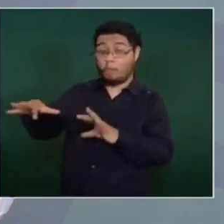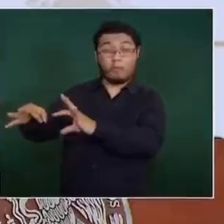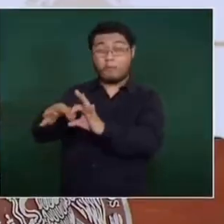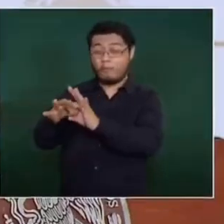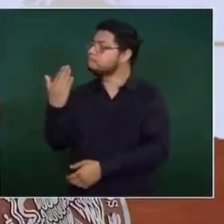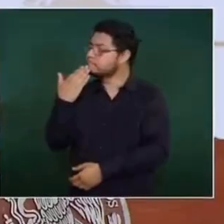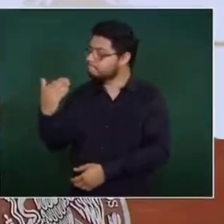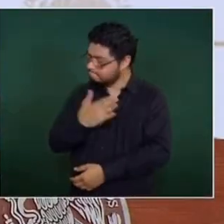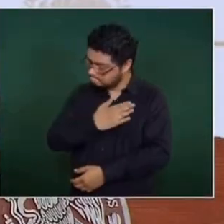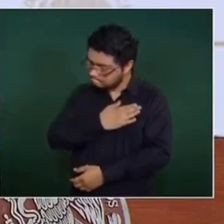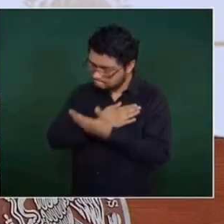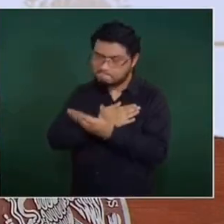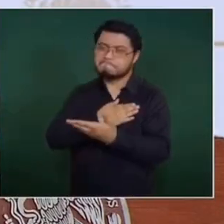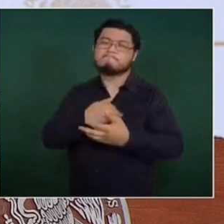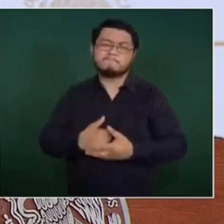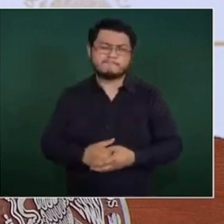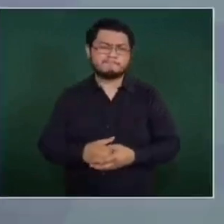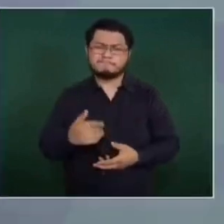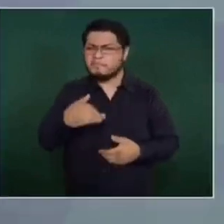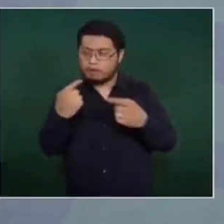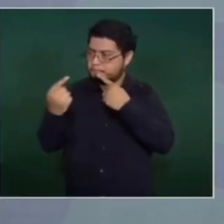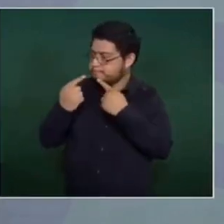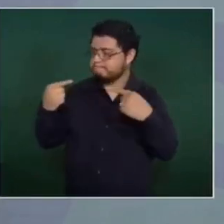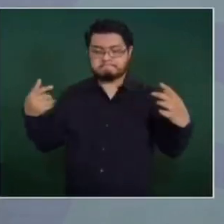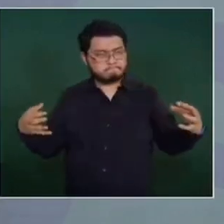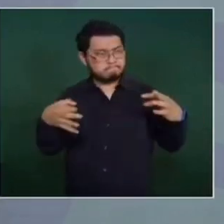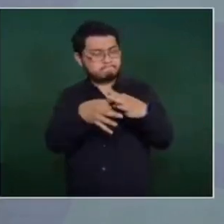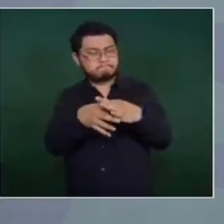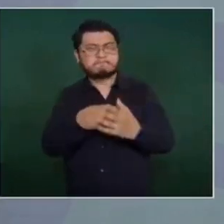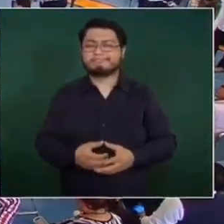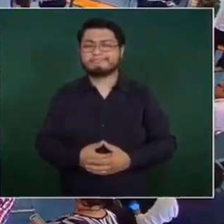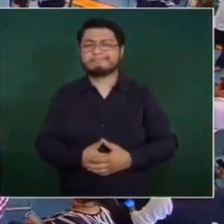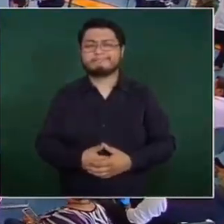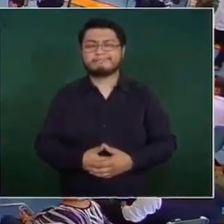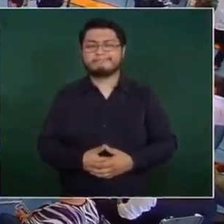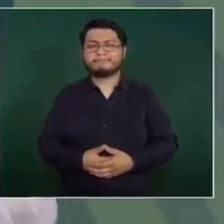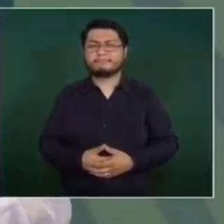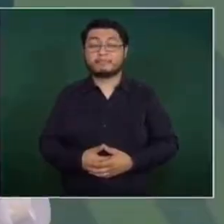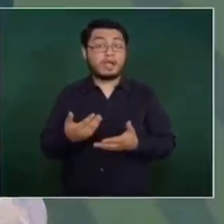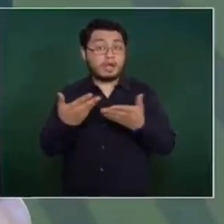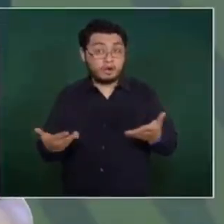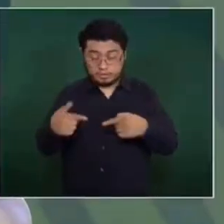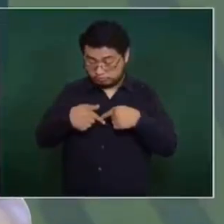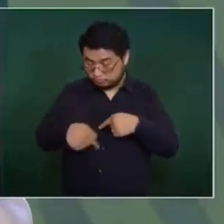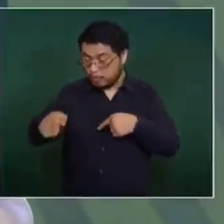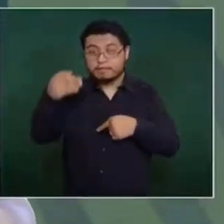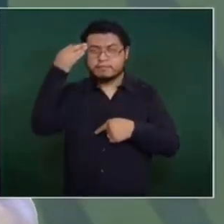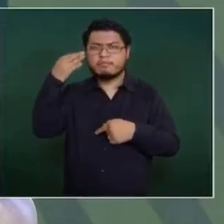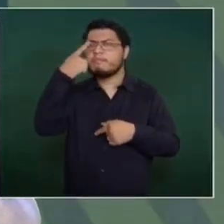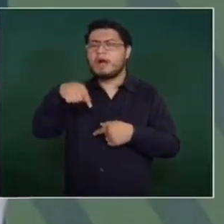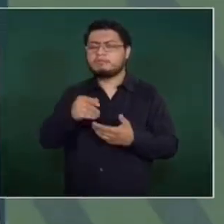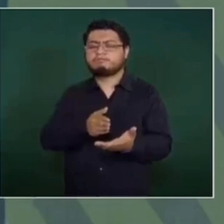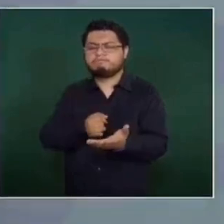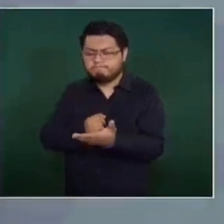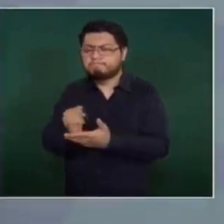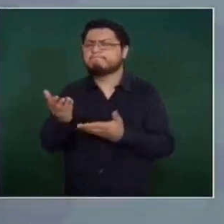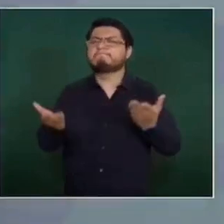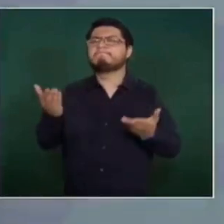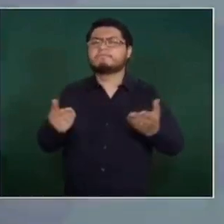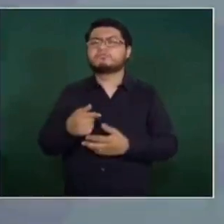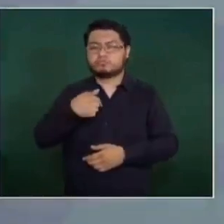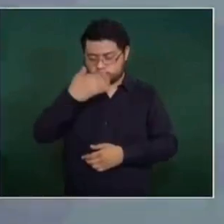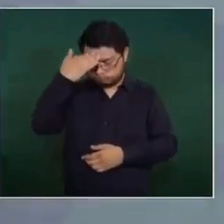Y eso es muy bueno, porque mediatiza la simulación. Son tiempos de definiciones y yo lo tengo muy claro